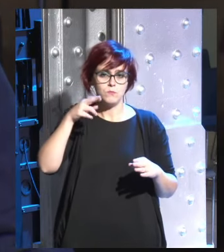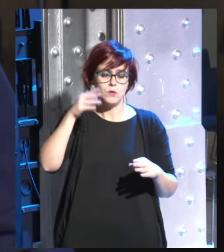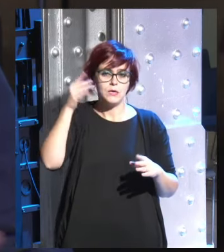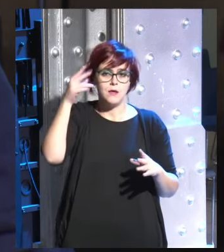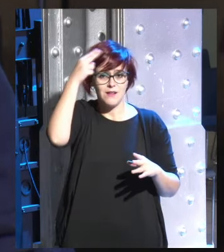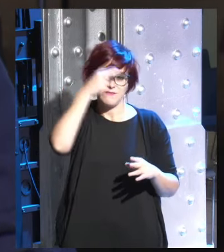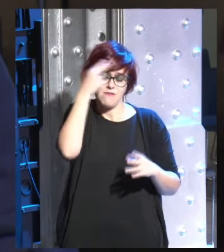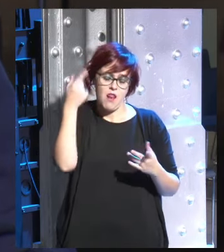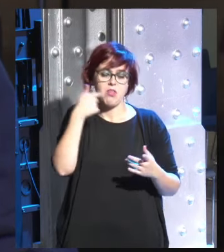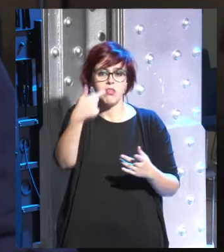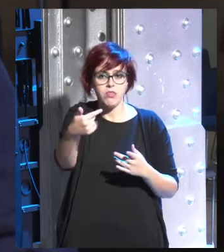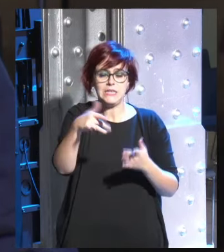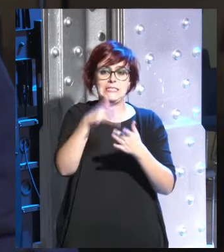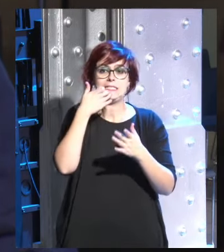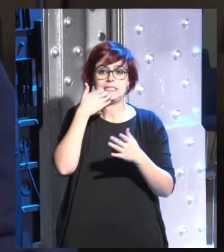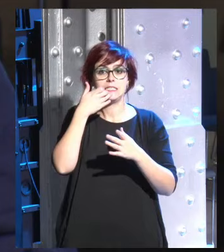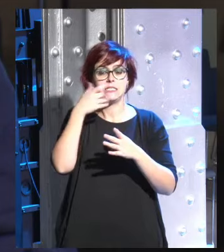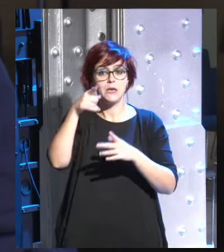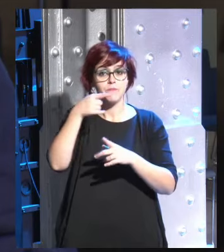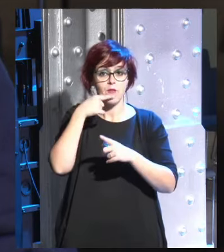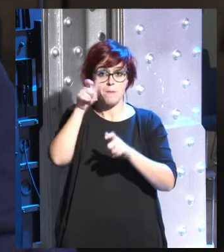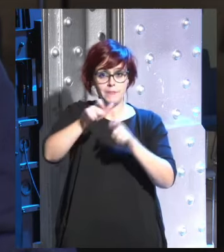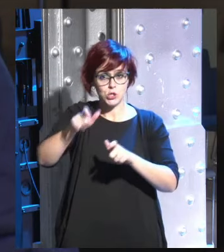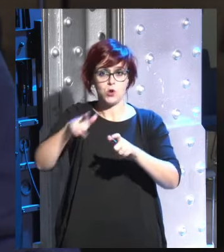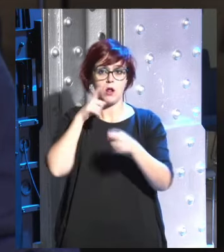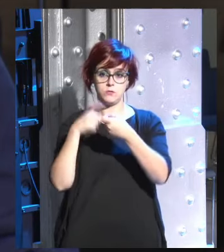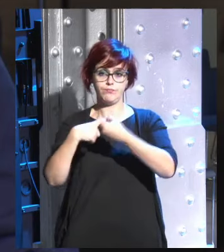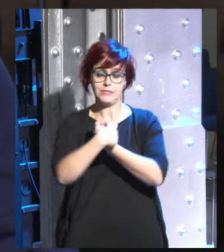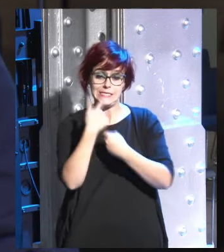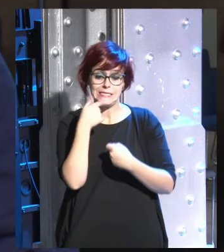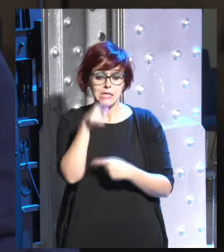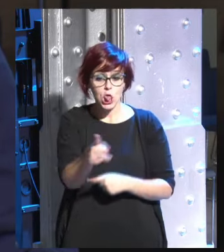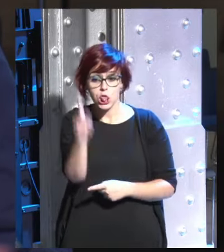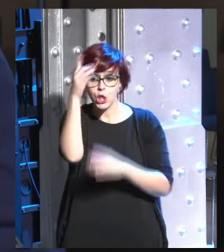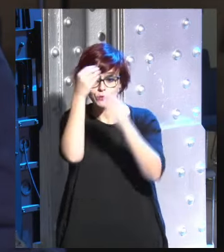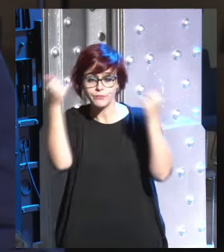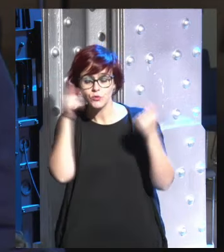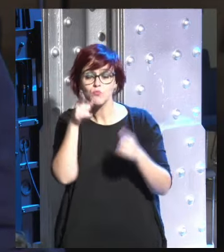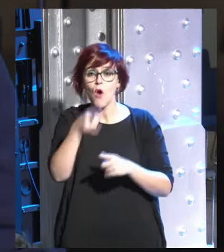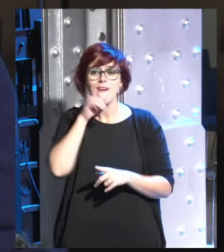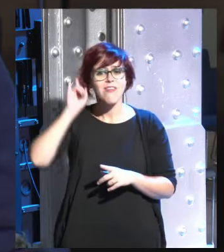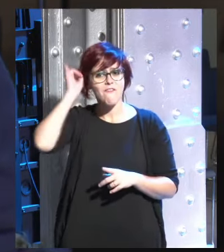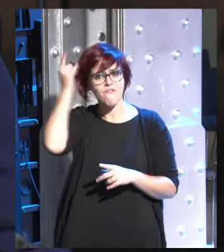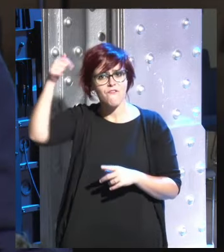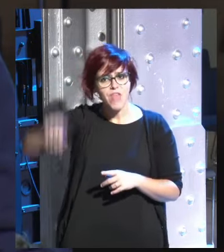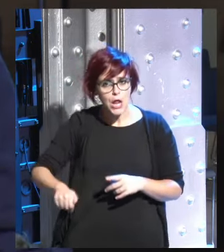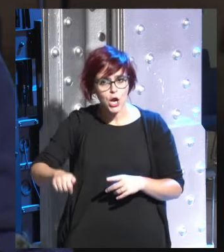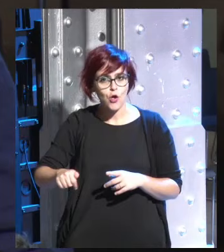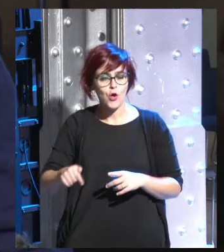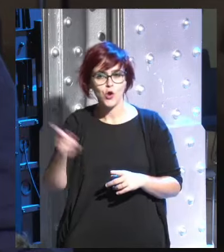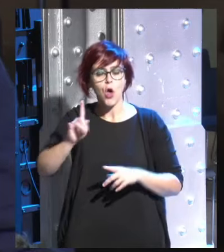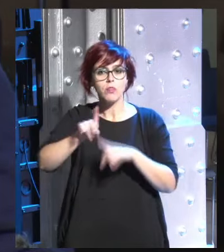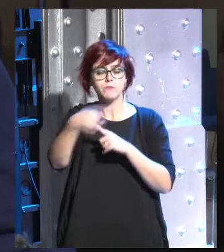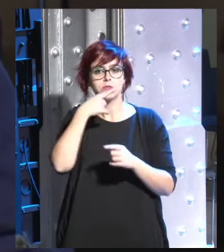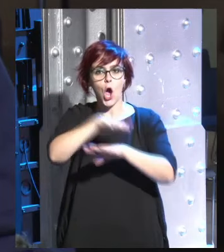creyentes que si dejabas de creer en Dios no sólo ibais a ir al infierno después sino que habría